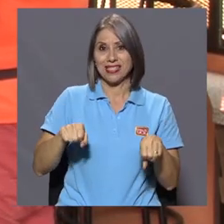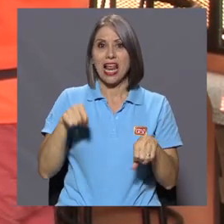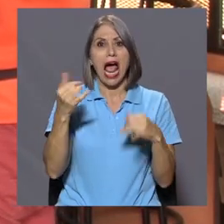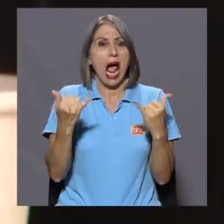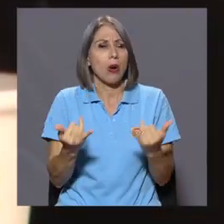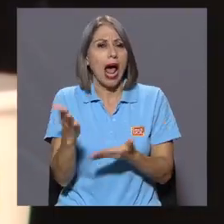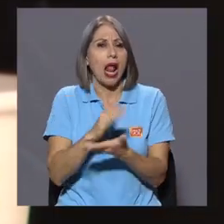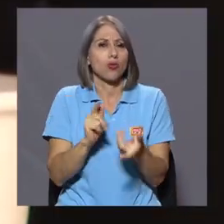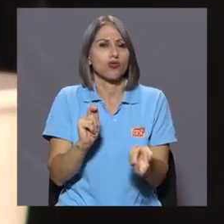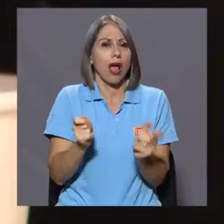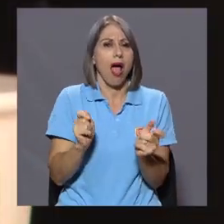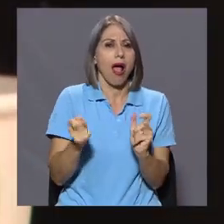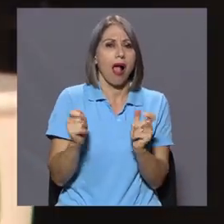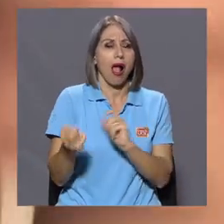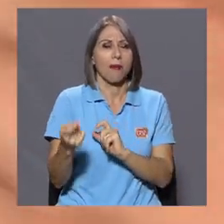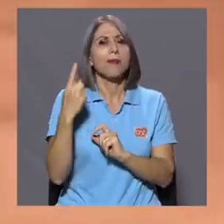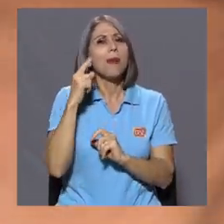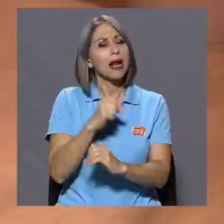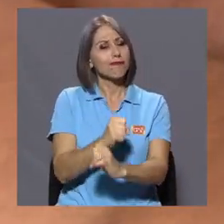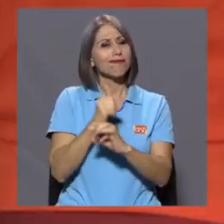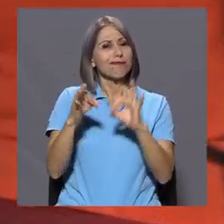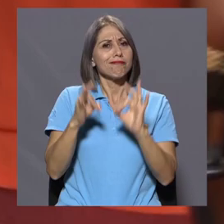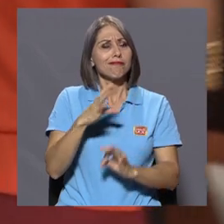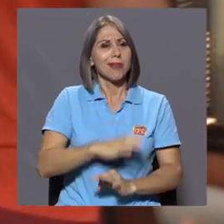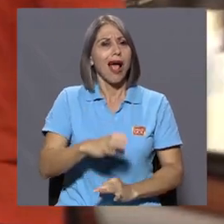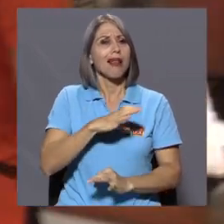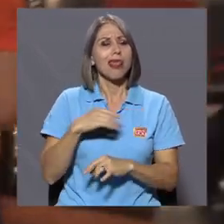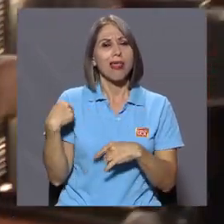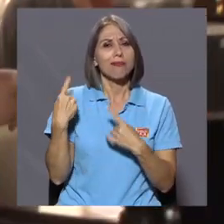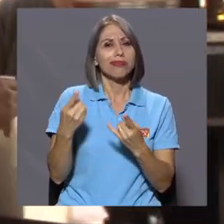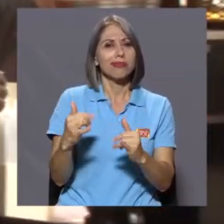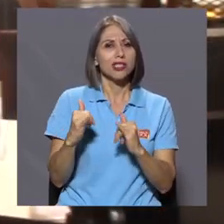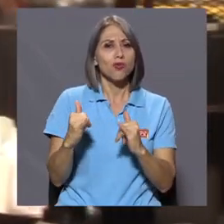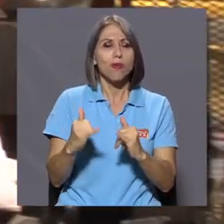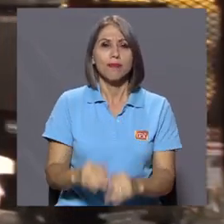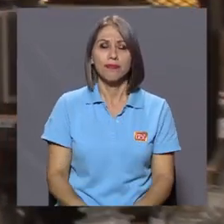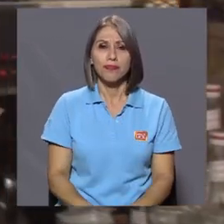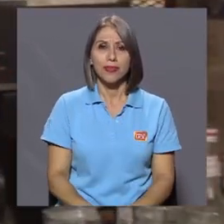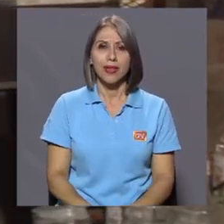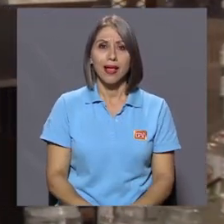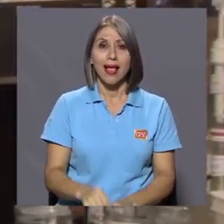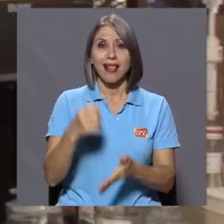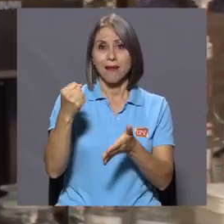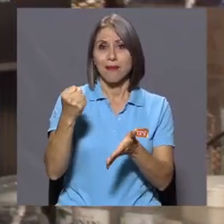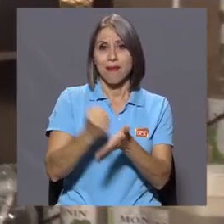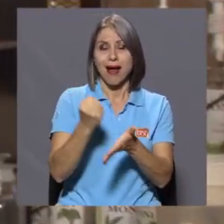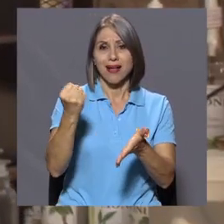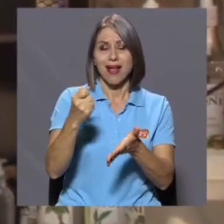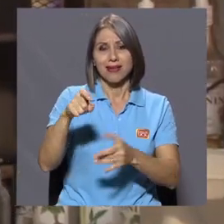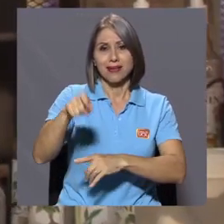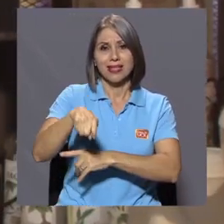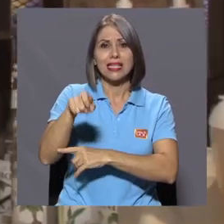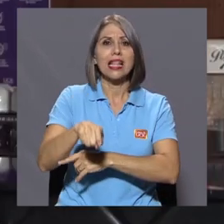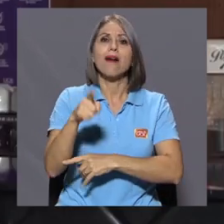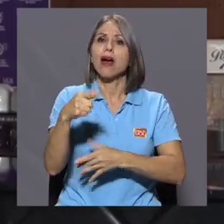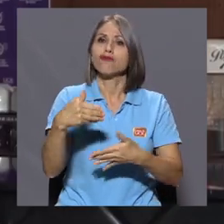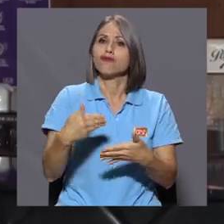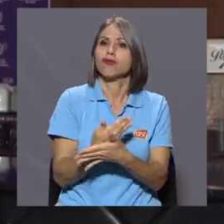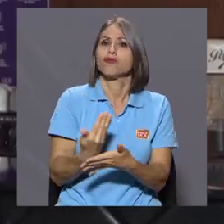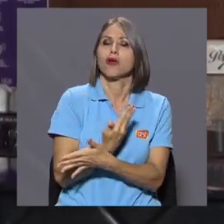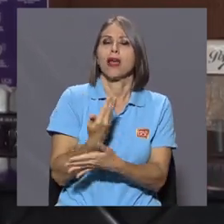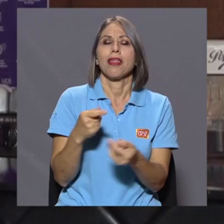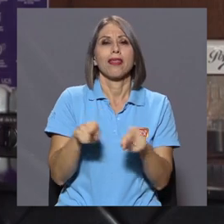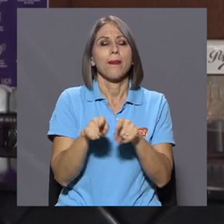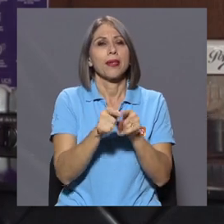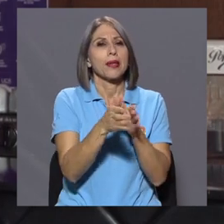enfrentaron algunos cambios para seguir garantizando la calidad que han brindado. La marca necesitaba un refrescamiento. Aprovechamos también